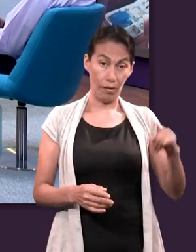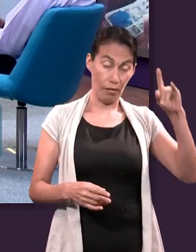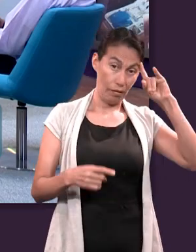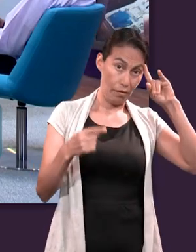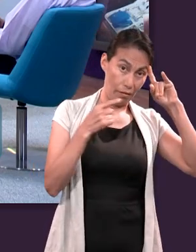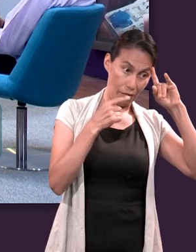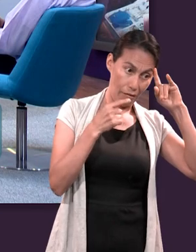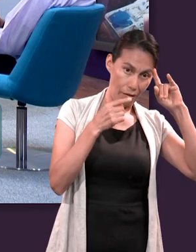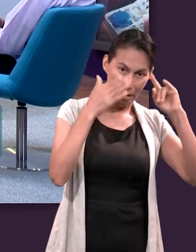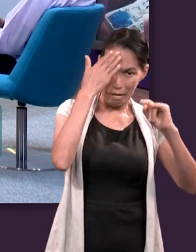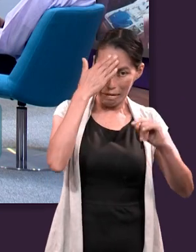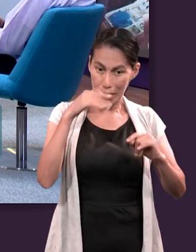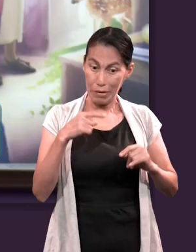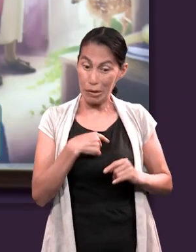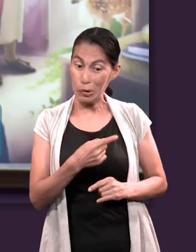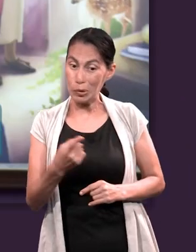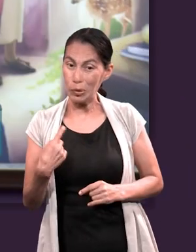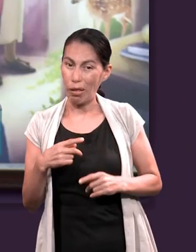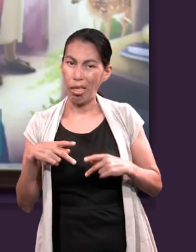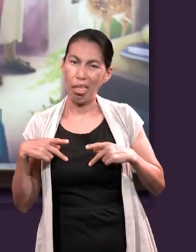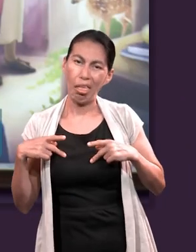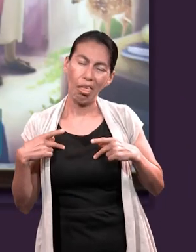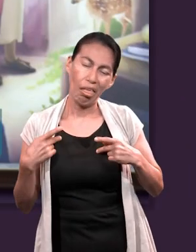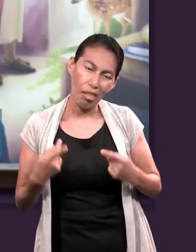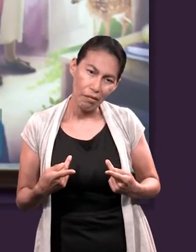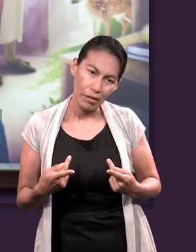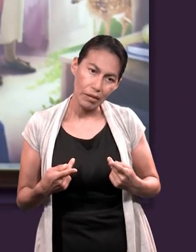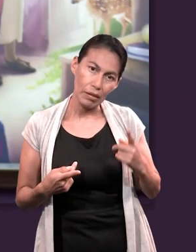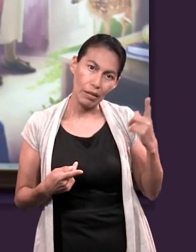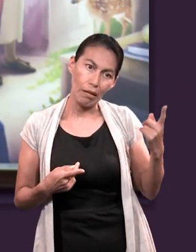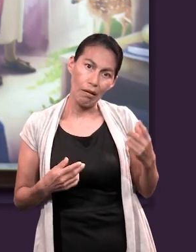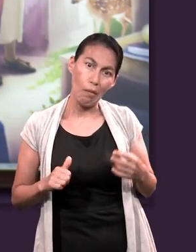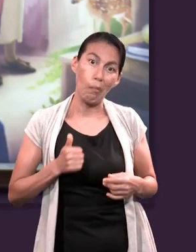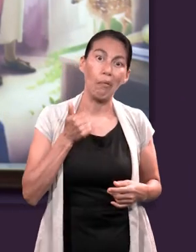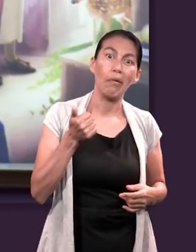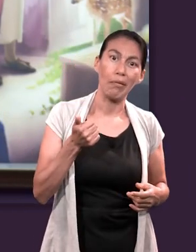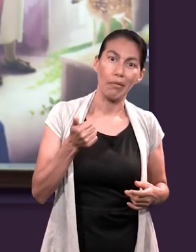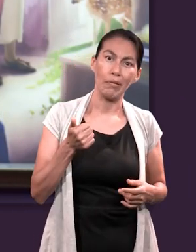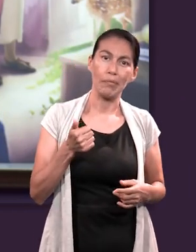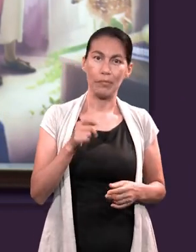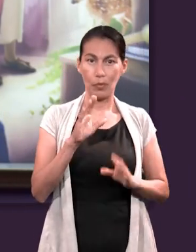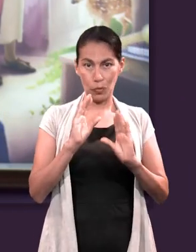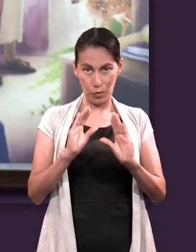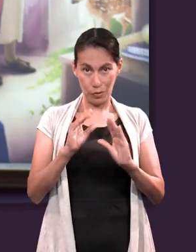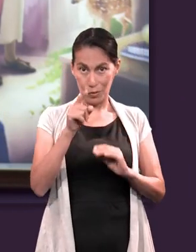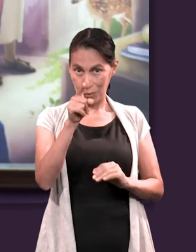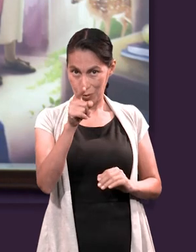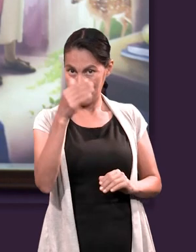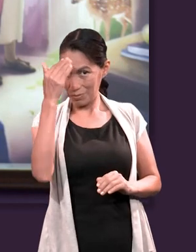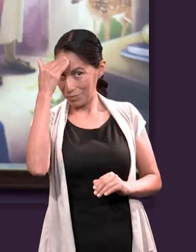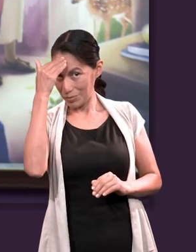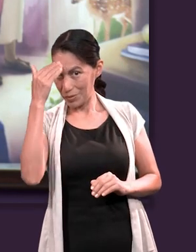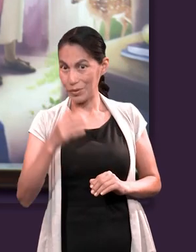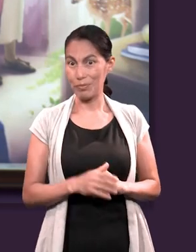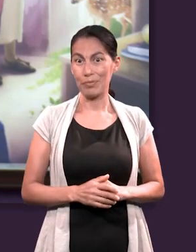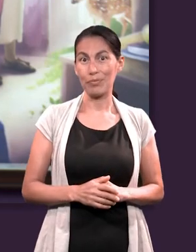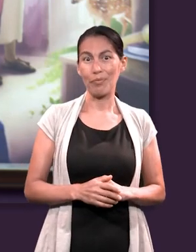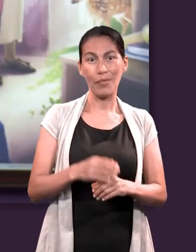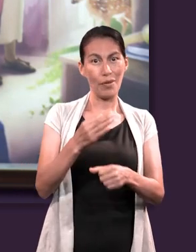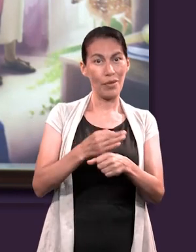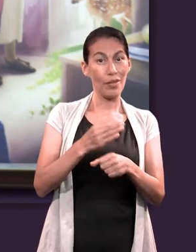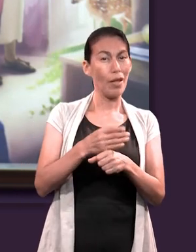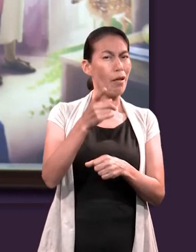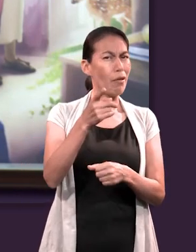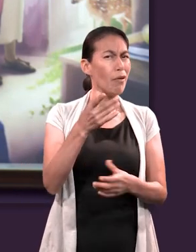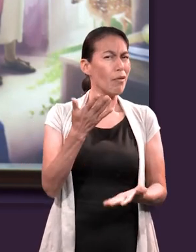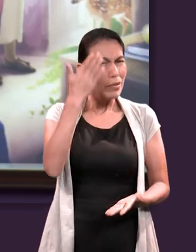aquellas cosas en las que sabe que somos débiles. Y tú te conoces a ti también. Tú en este